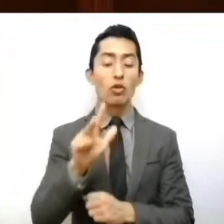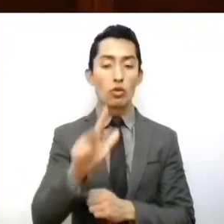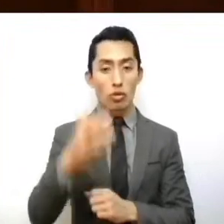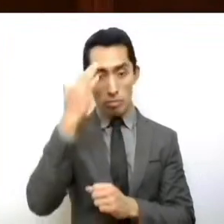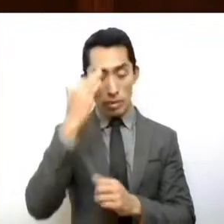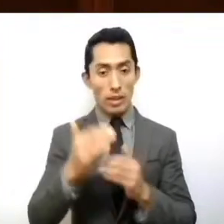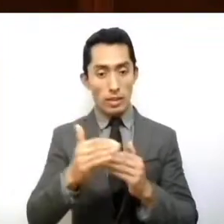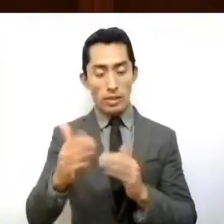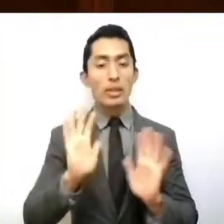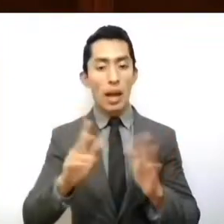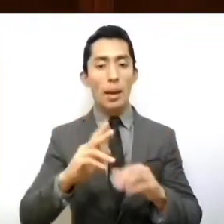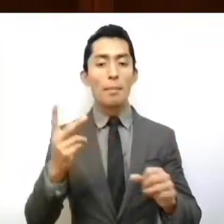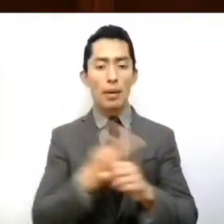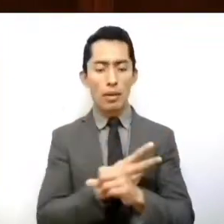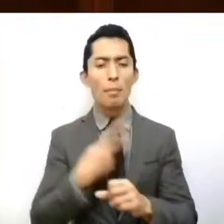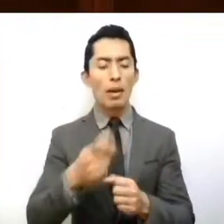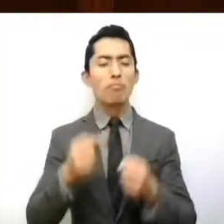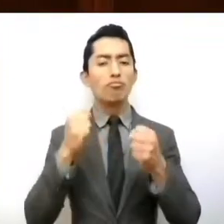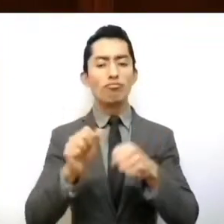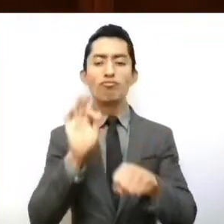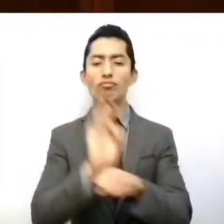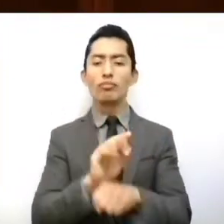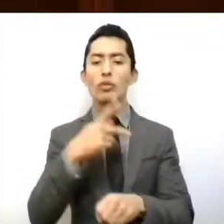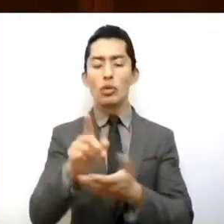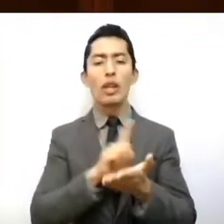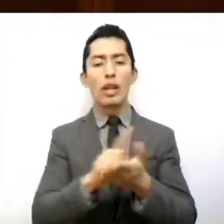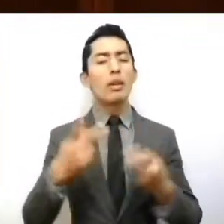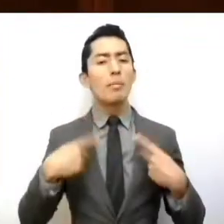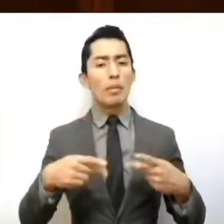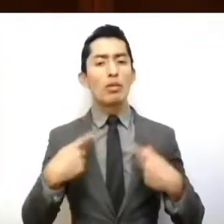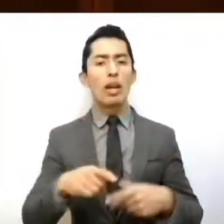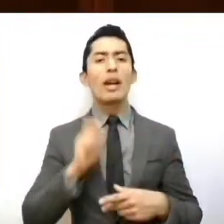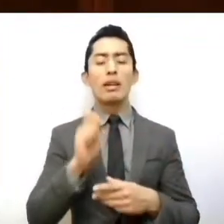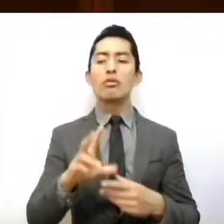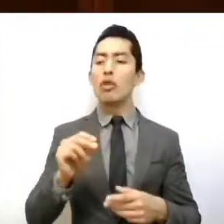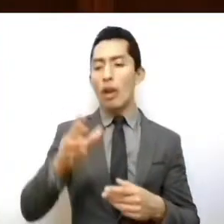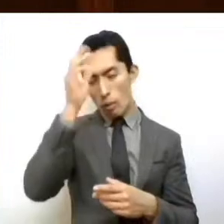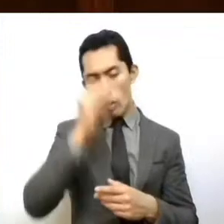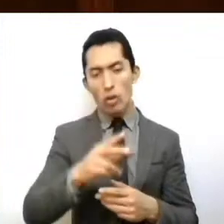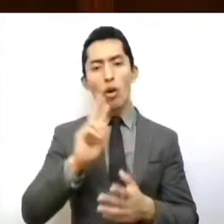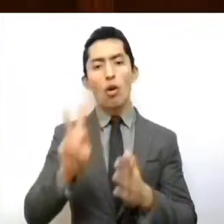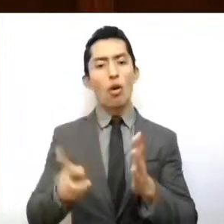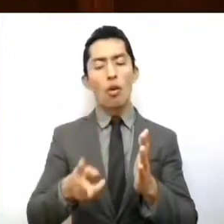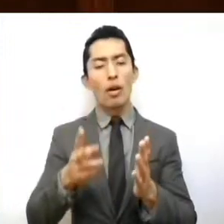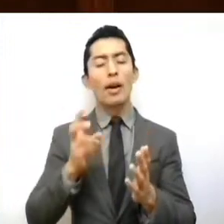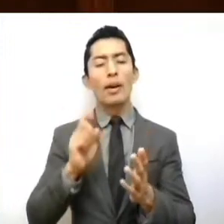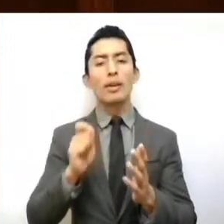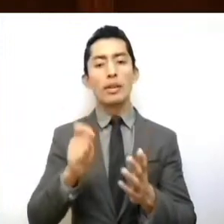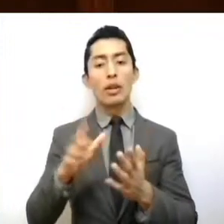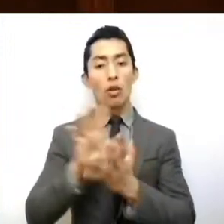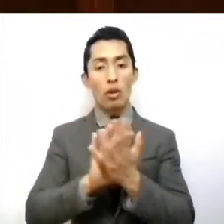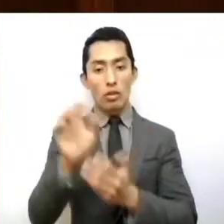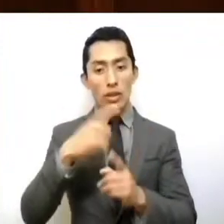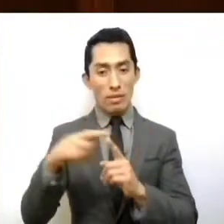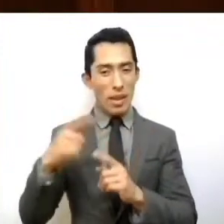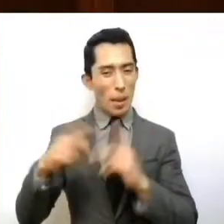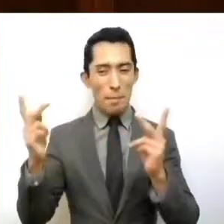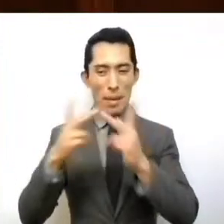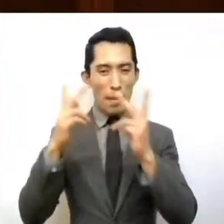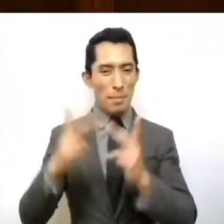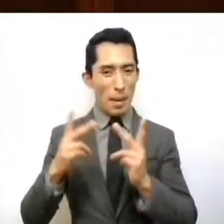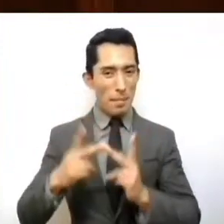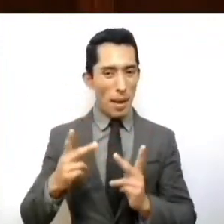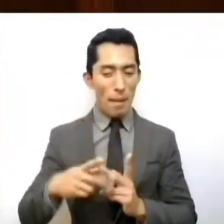feneció, pero garantizando el derecho ciudadano a solicitar la revocación de mandato, homologar nuestra Constitución con lo establecido en la